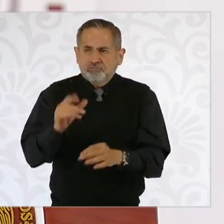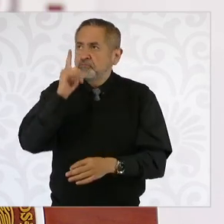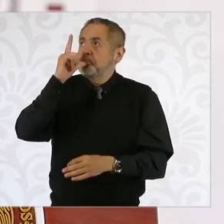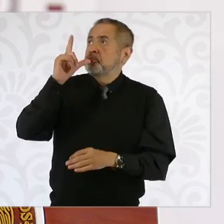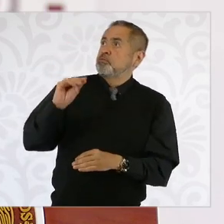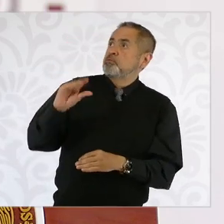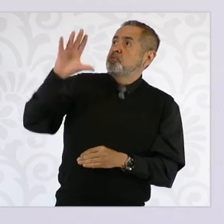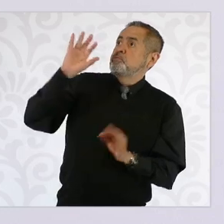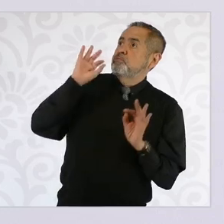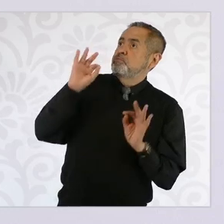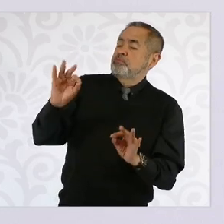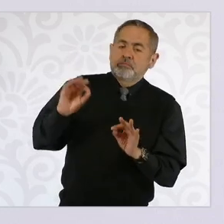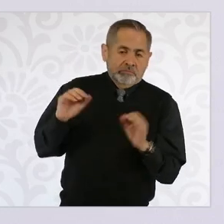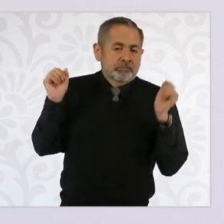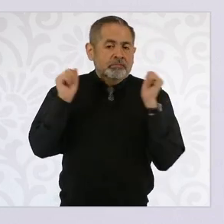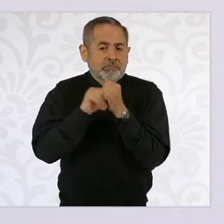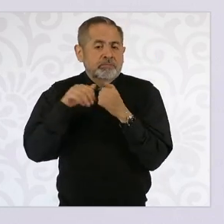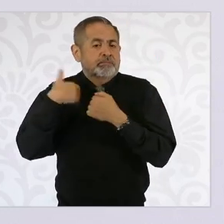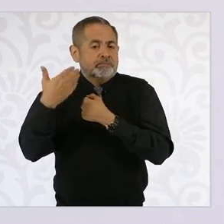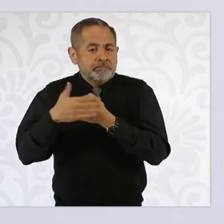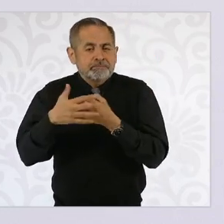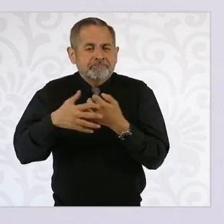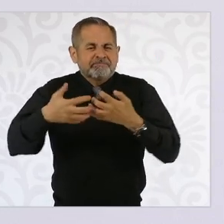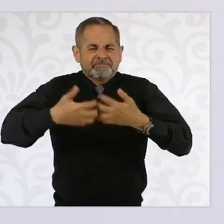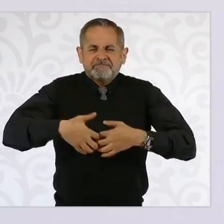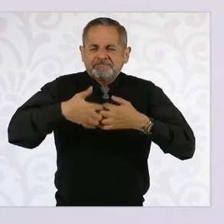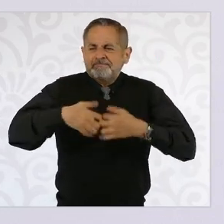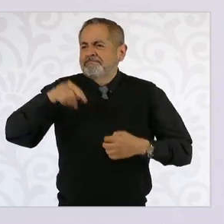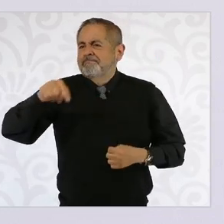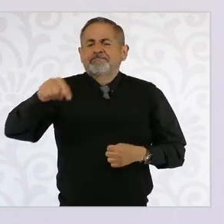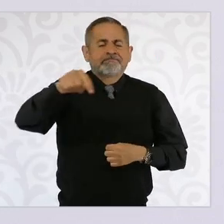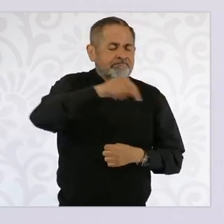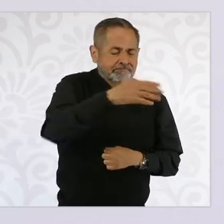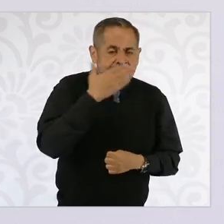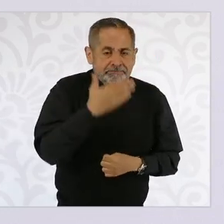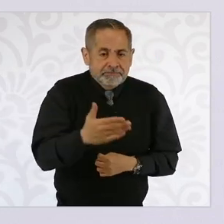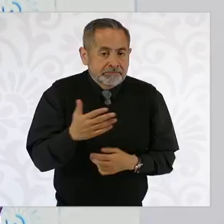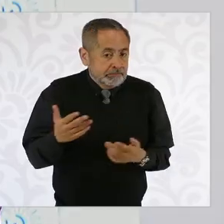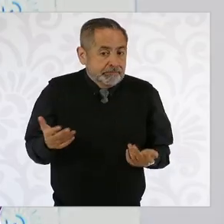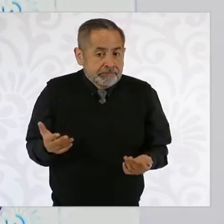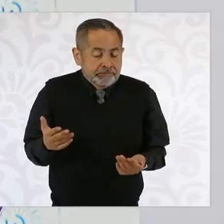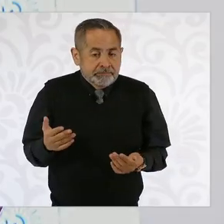Y además va a haber industrialización. No crece…